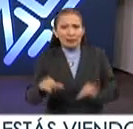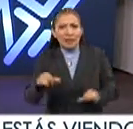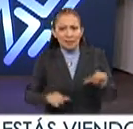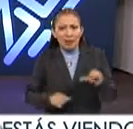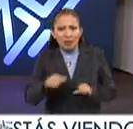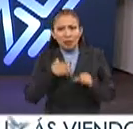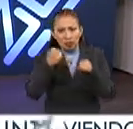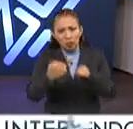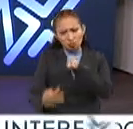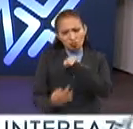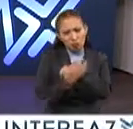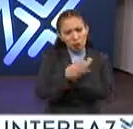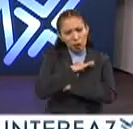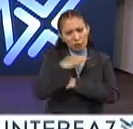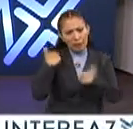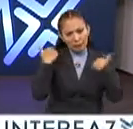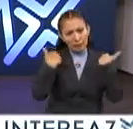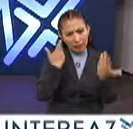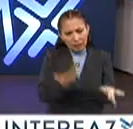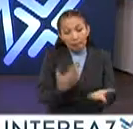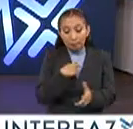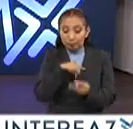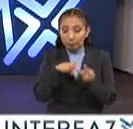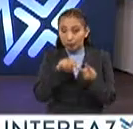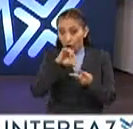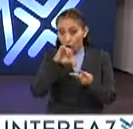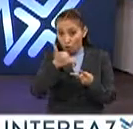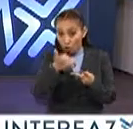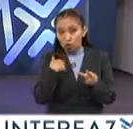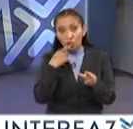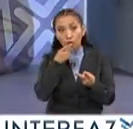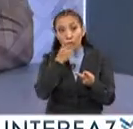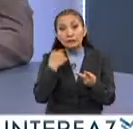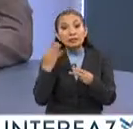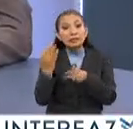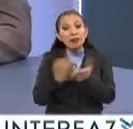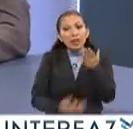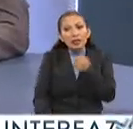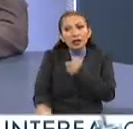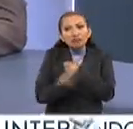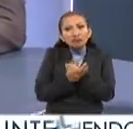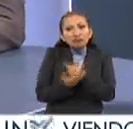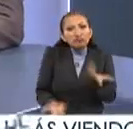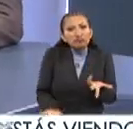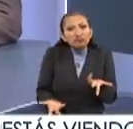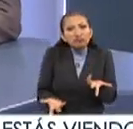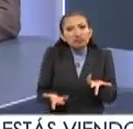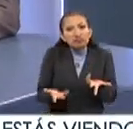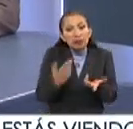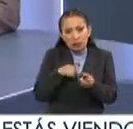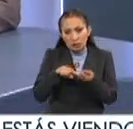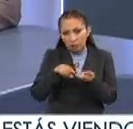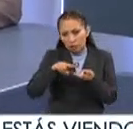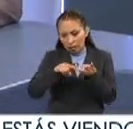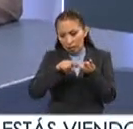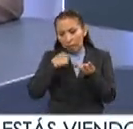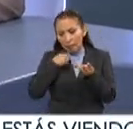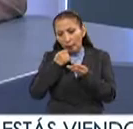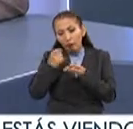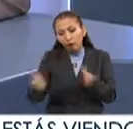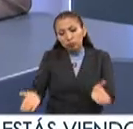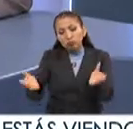un espacio seguro donde se puedan divertir. El segundo es la seguridad y el tercero es la promoción